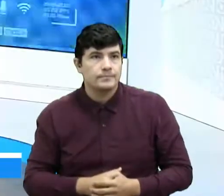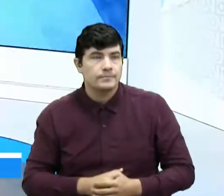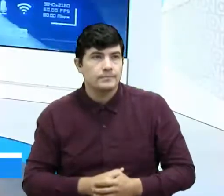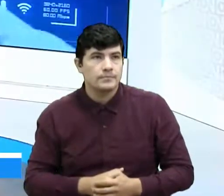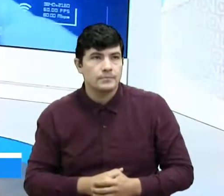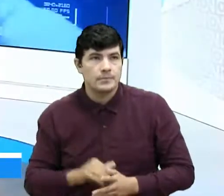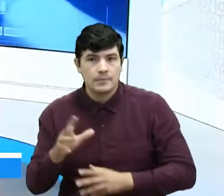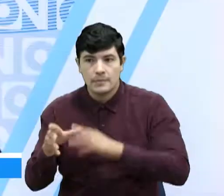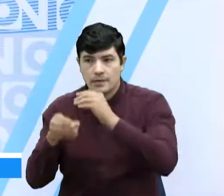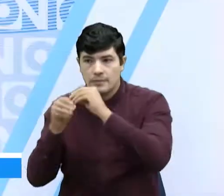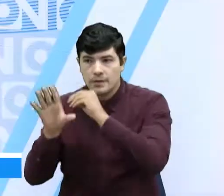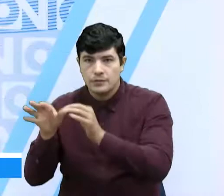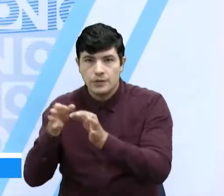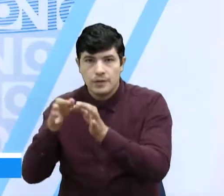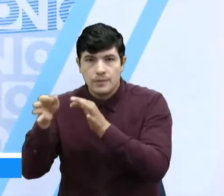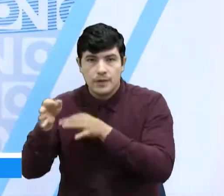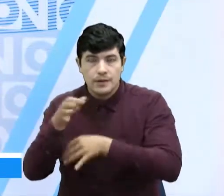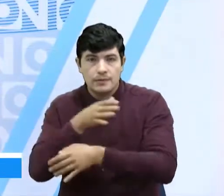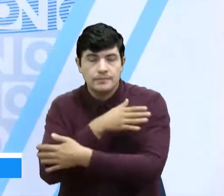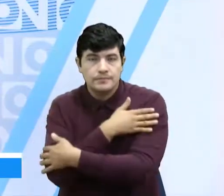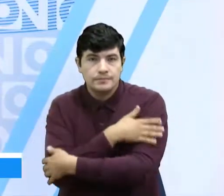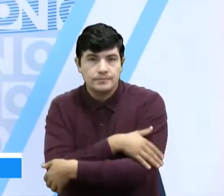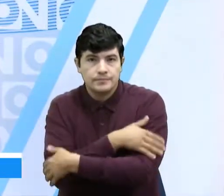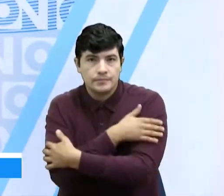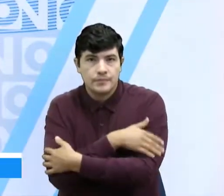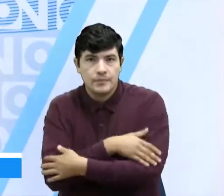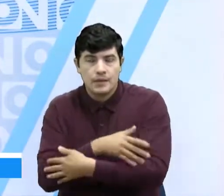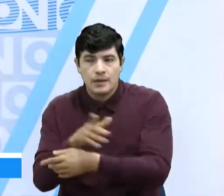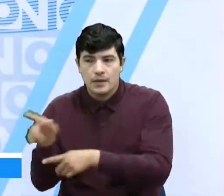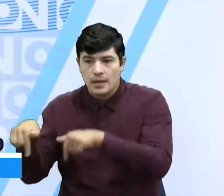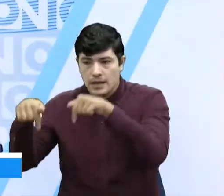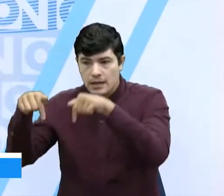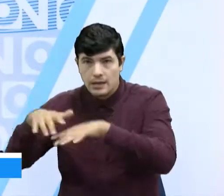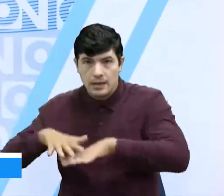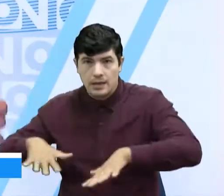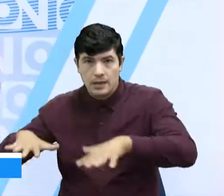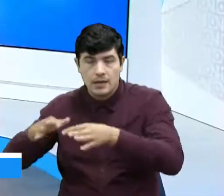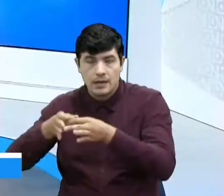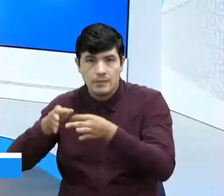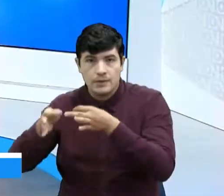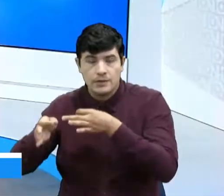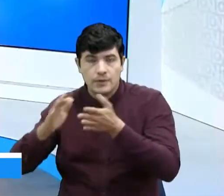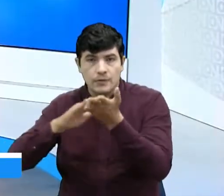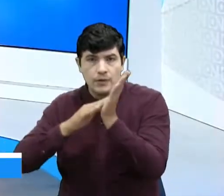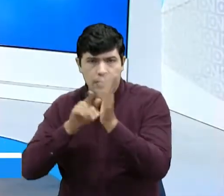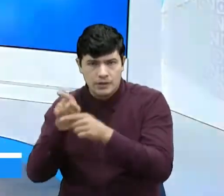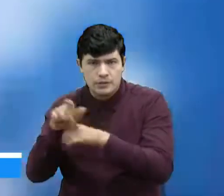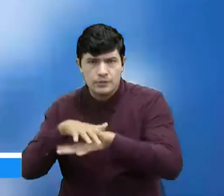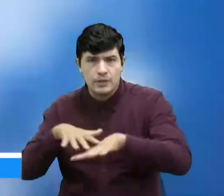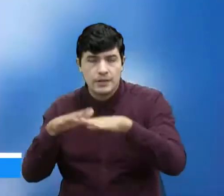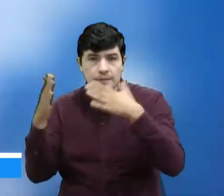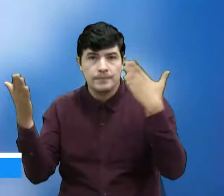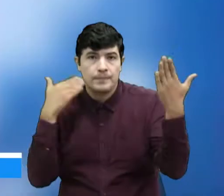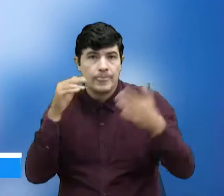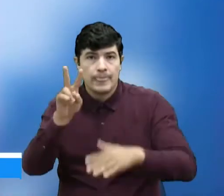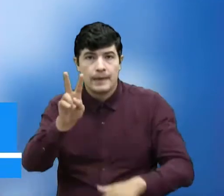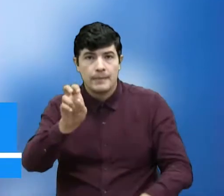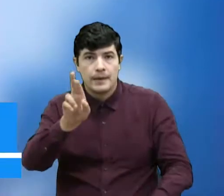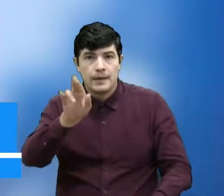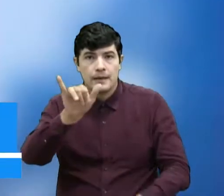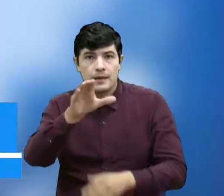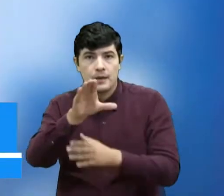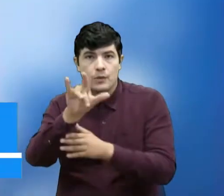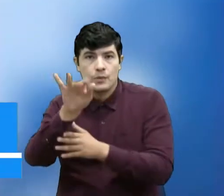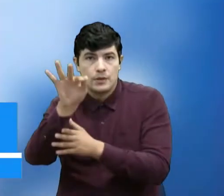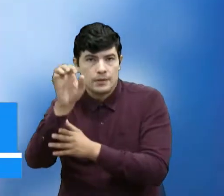Y desde Pamplona nos trasladamos a Florida Blanca, exactamente a la vereda Vericute, desde donde nos llega la siguiente denuncia, ahí ya lo vemos,